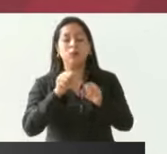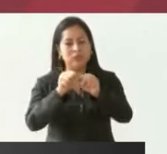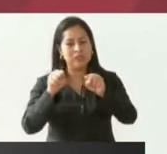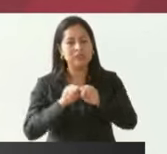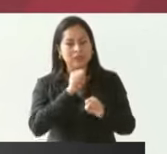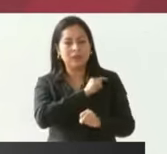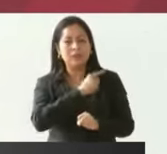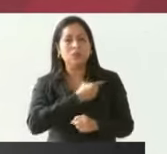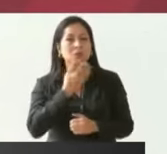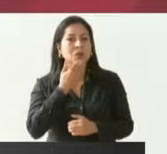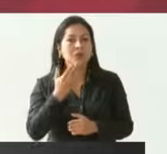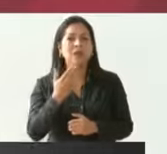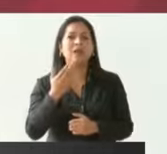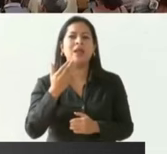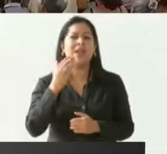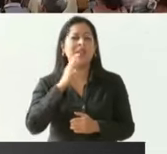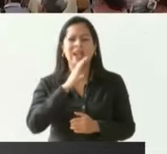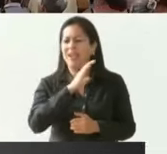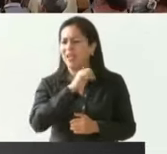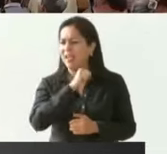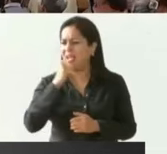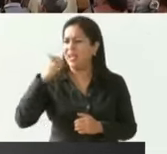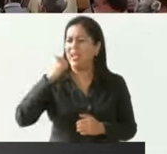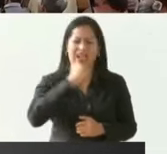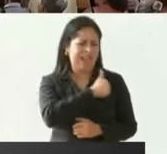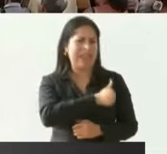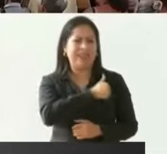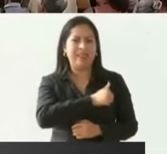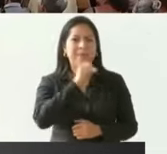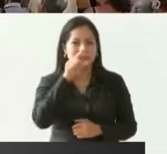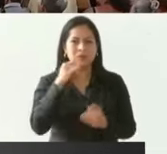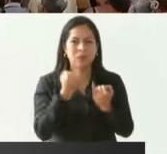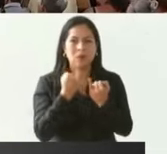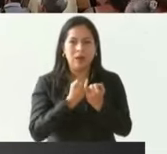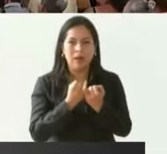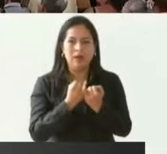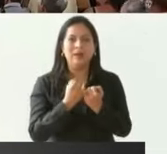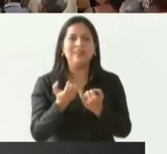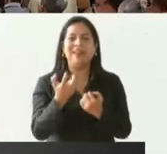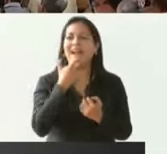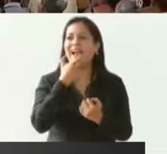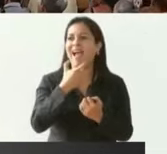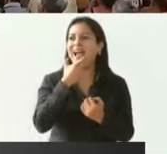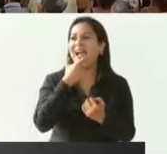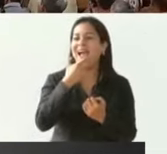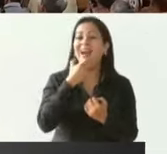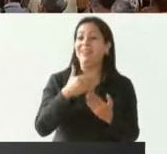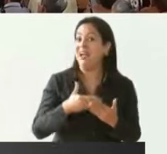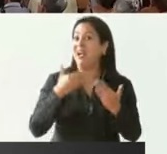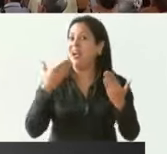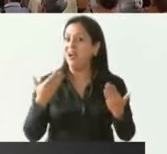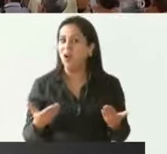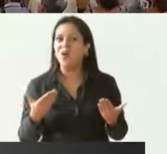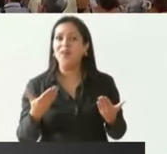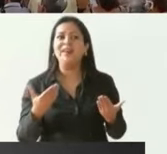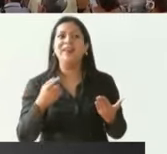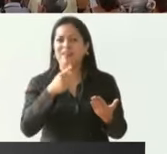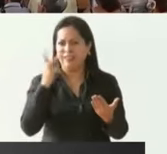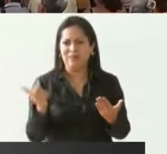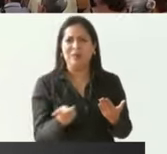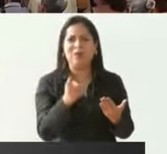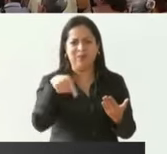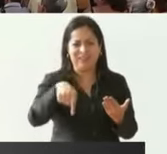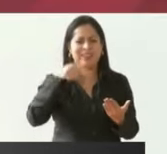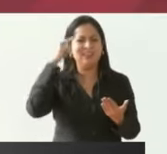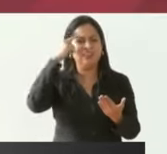salud y en Canadá también y se burlaban ahora les digo desde Ciguatanejo les